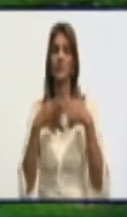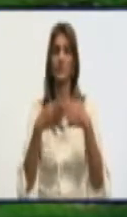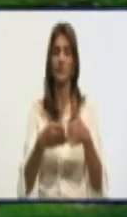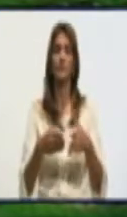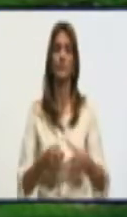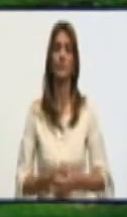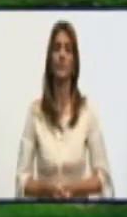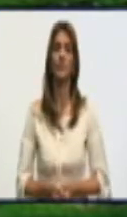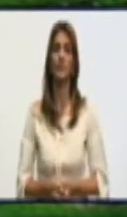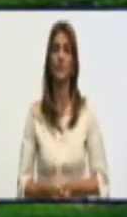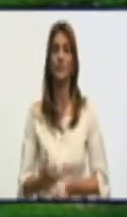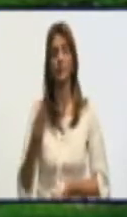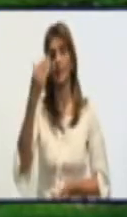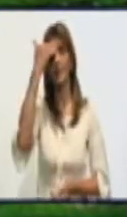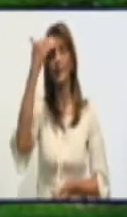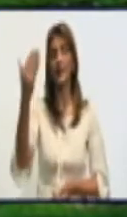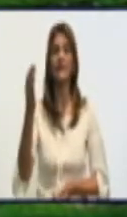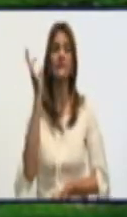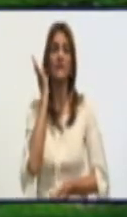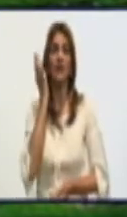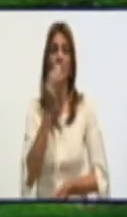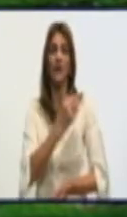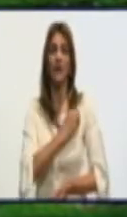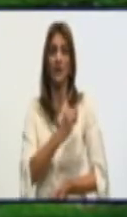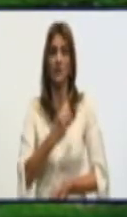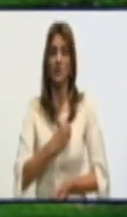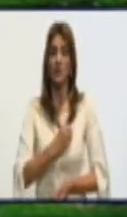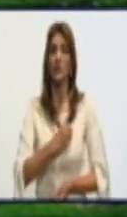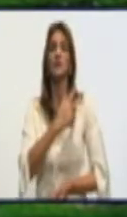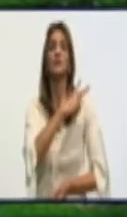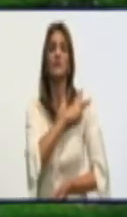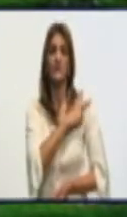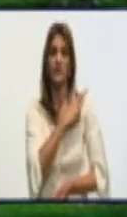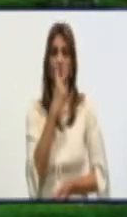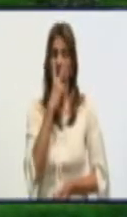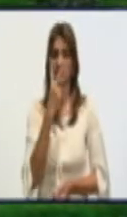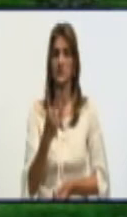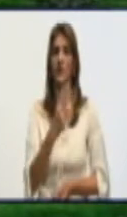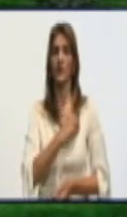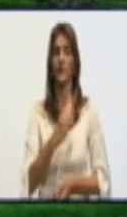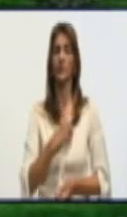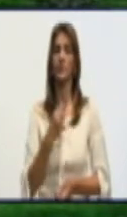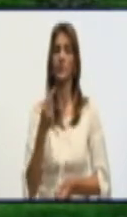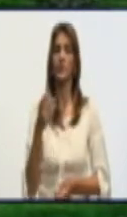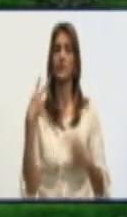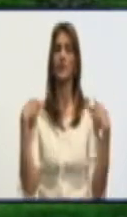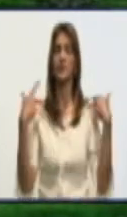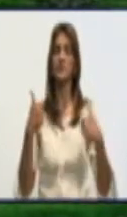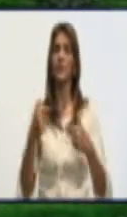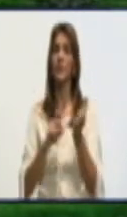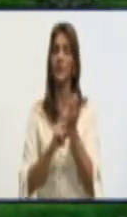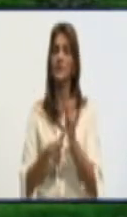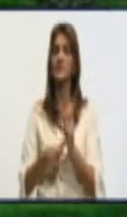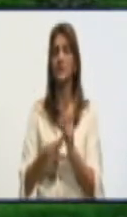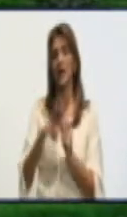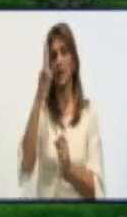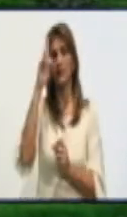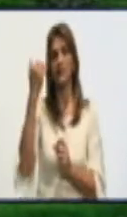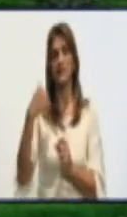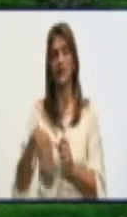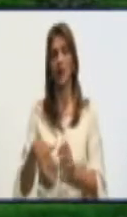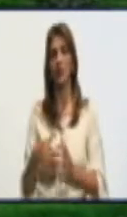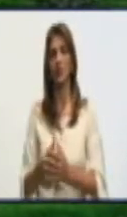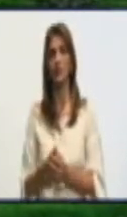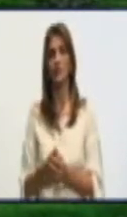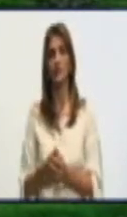Muchísimas gracias a la doctora Kenia González Medina, jefa de atención médica en la Dirección Provincial de Salud. Mañana le vamos a estar esperando acá. Refrescando